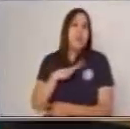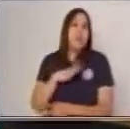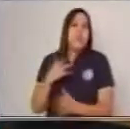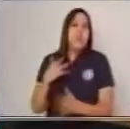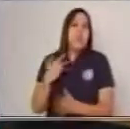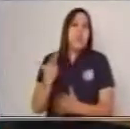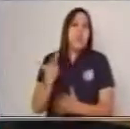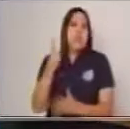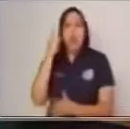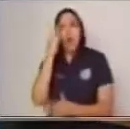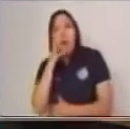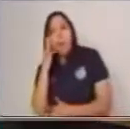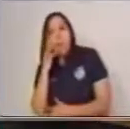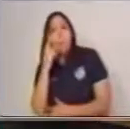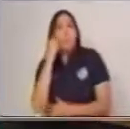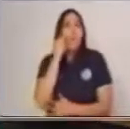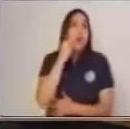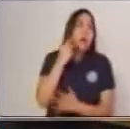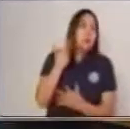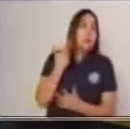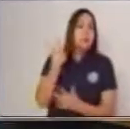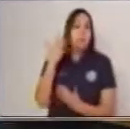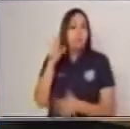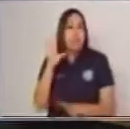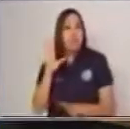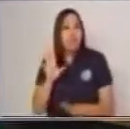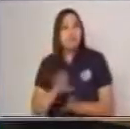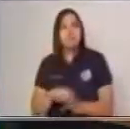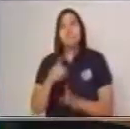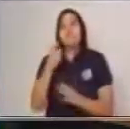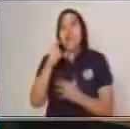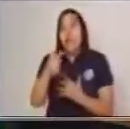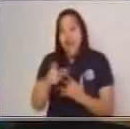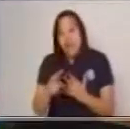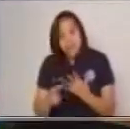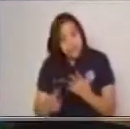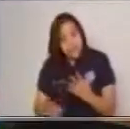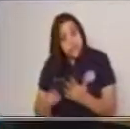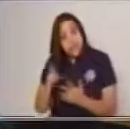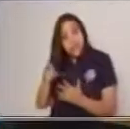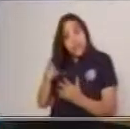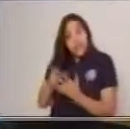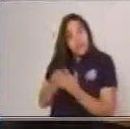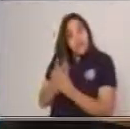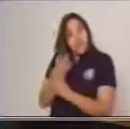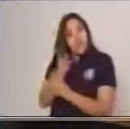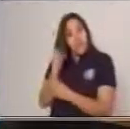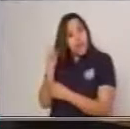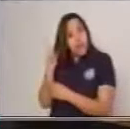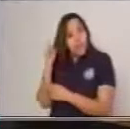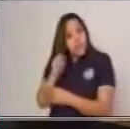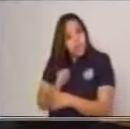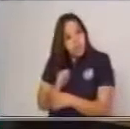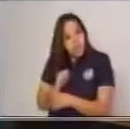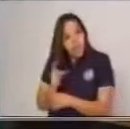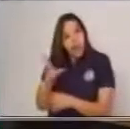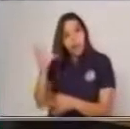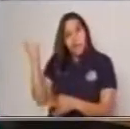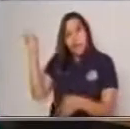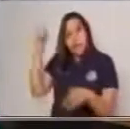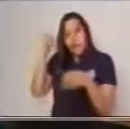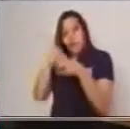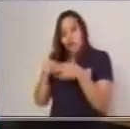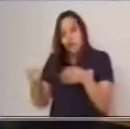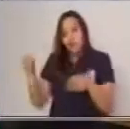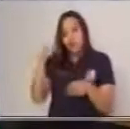Esas son características fundamentales que están agregándole más contenido a nuestra